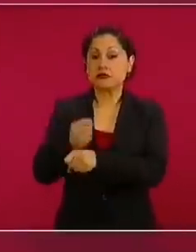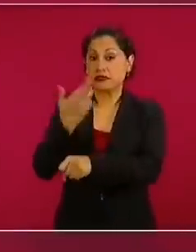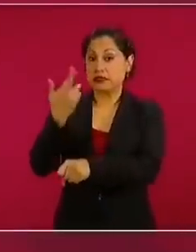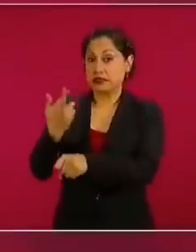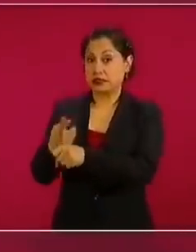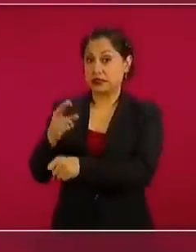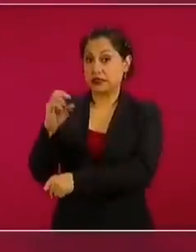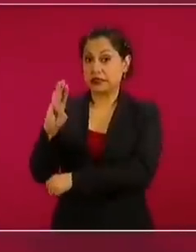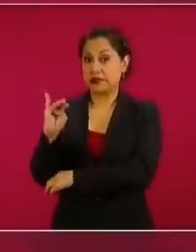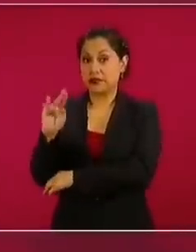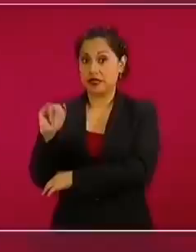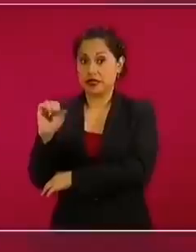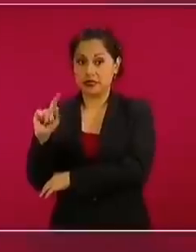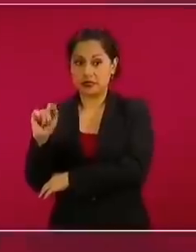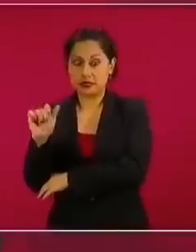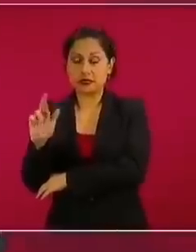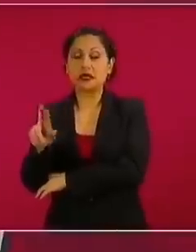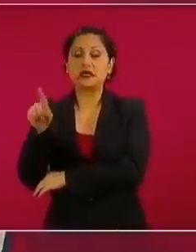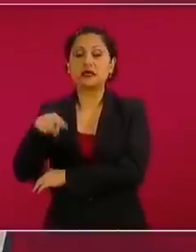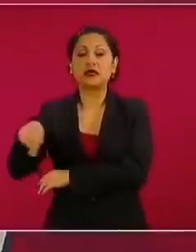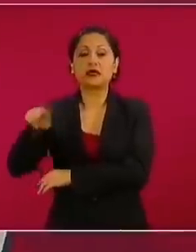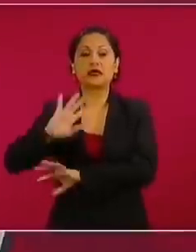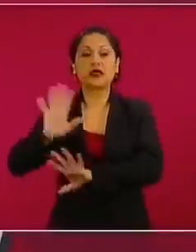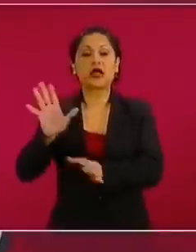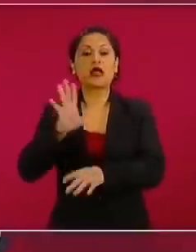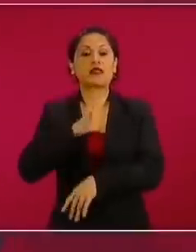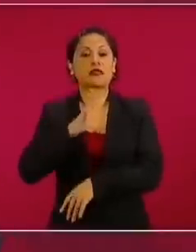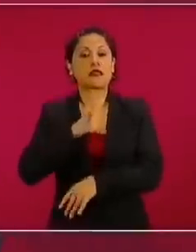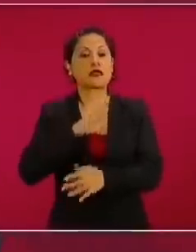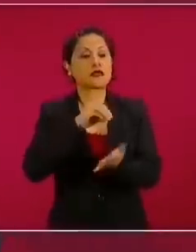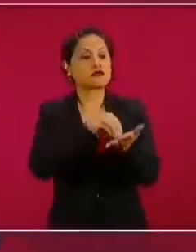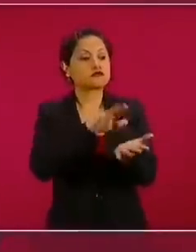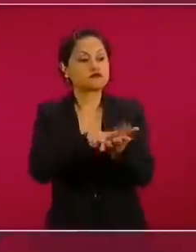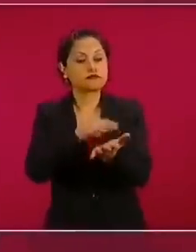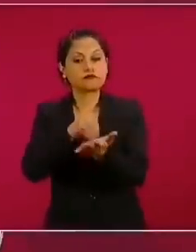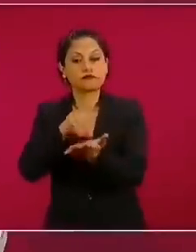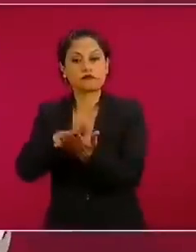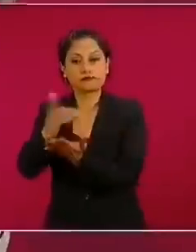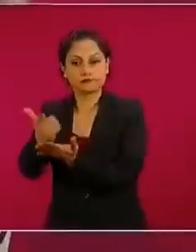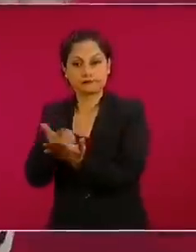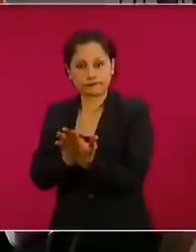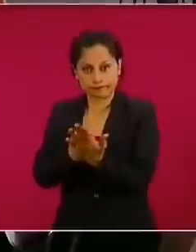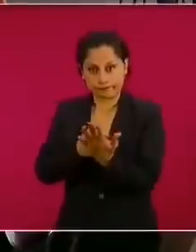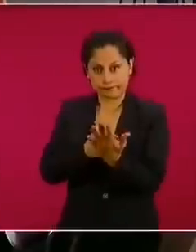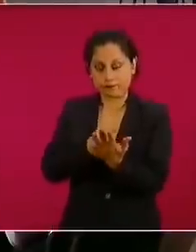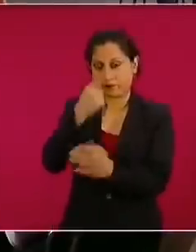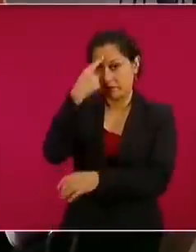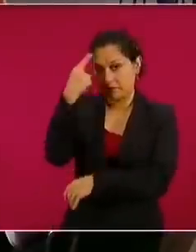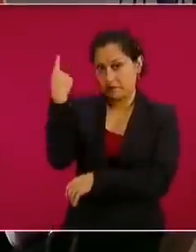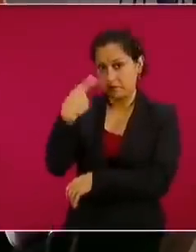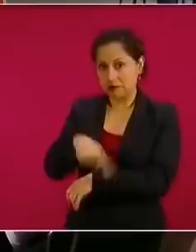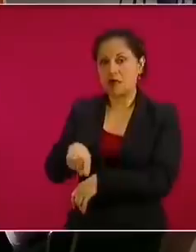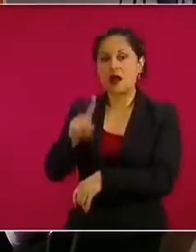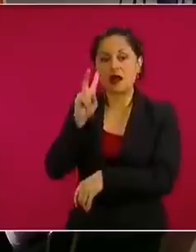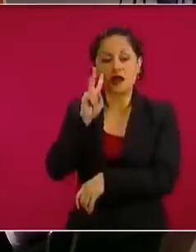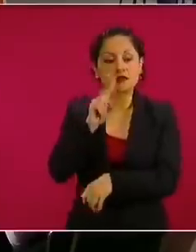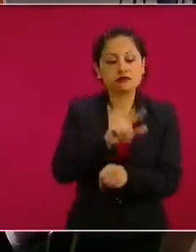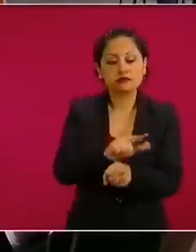un mecanismo para el registro de estos gremios y más adelante vamos a ver cómo se va distribuyendo.